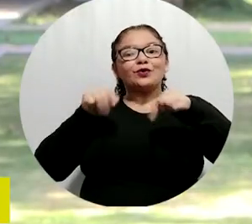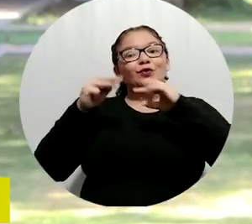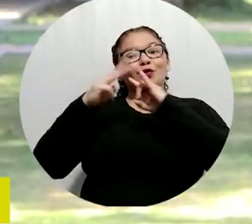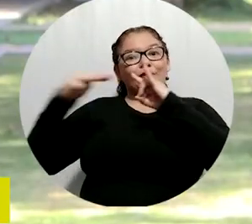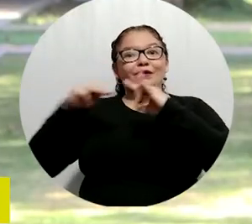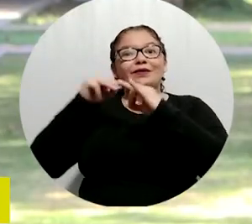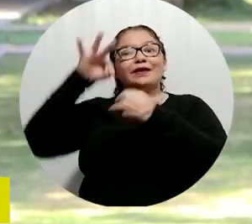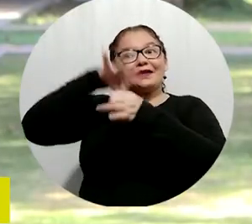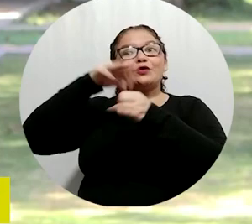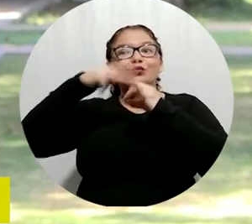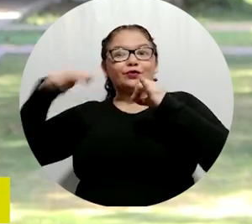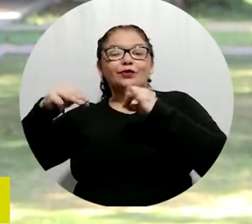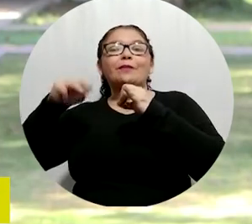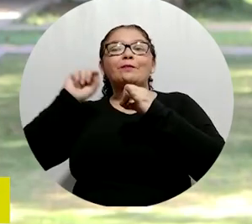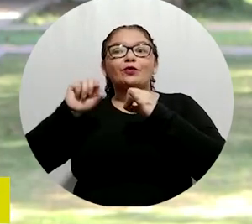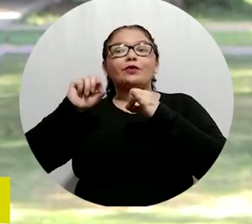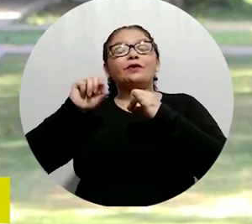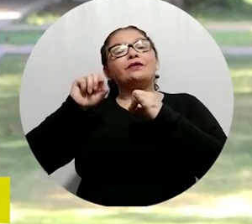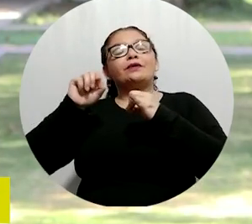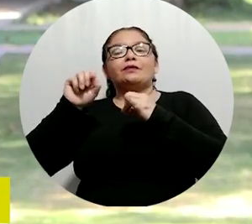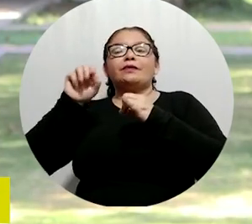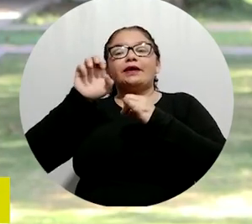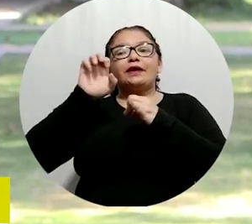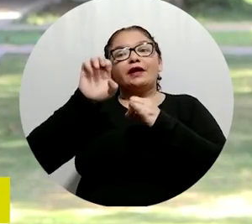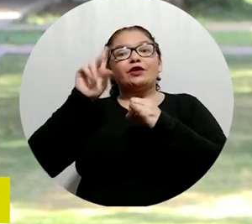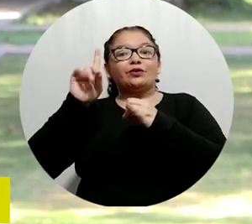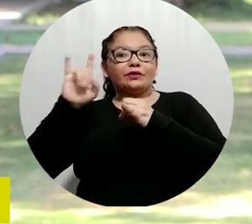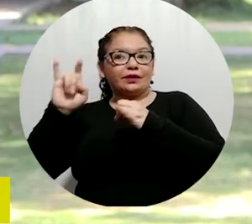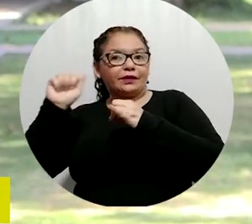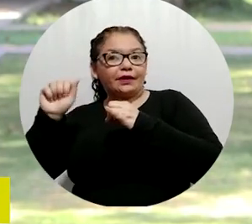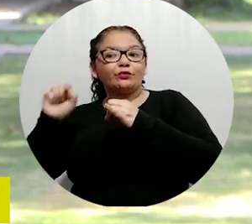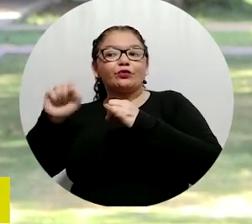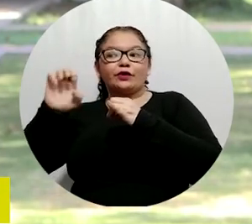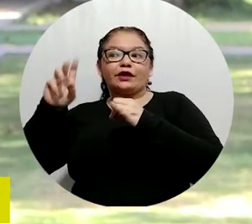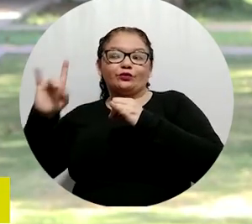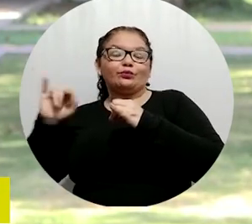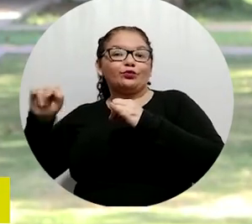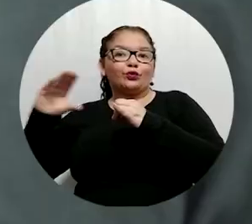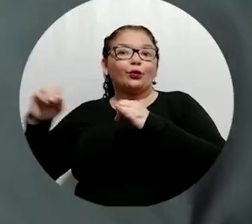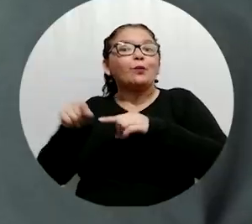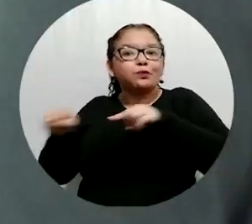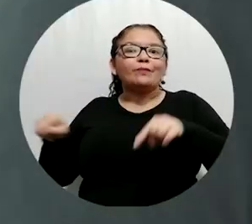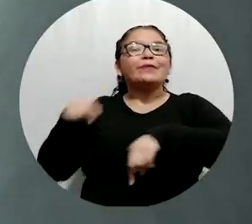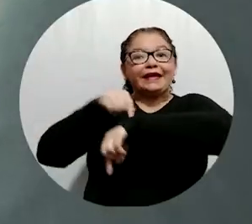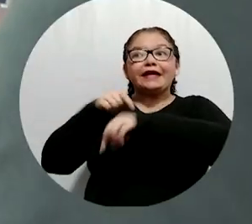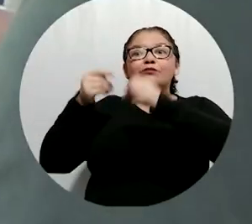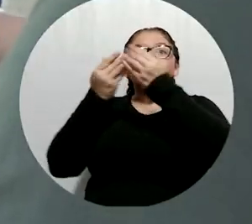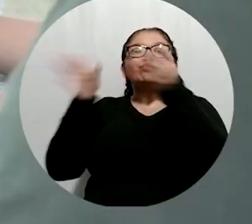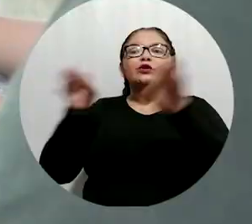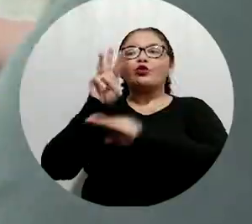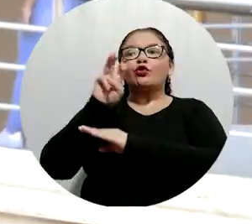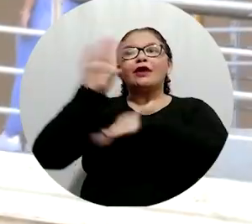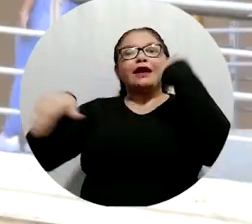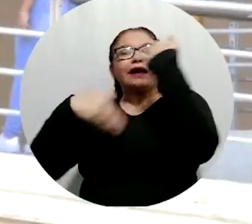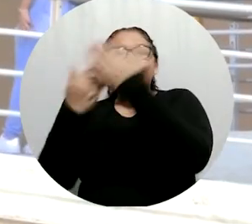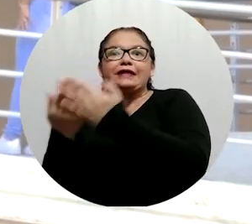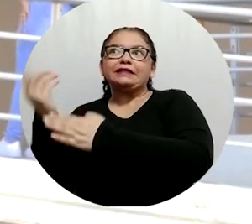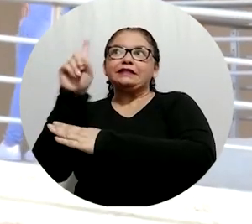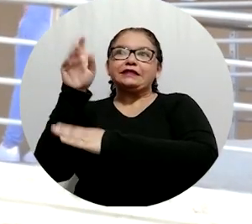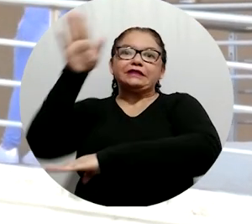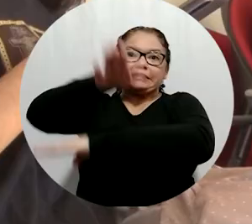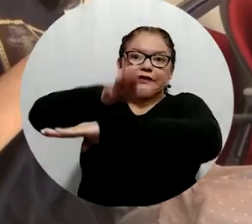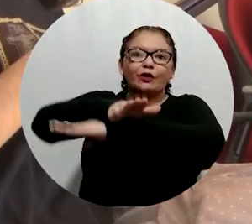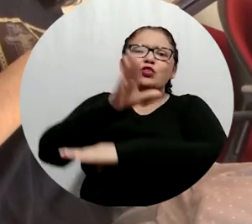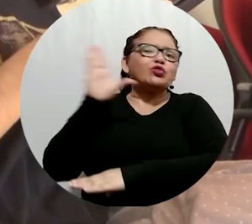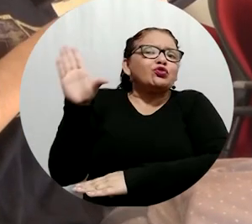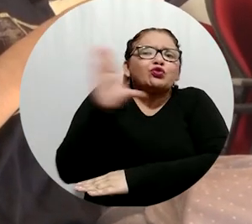eleccionesunimagdalena.uda.edu.co Esta plataforma estará abierta desde las 8 de